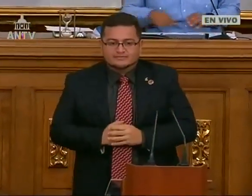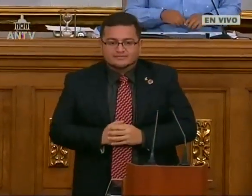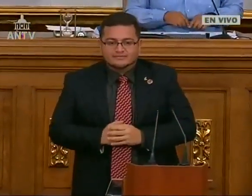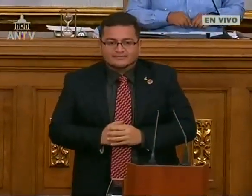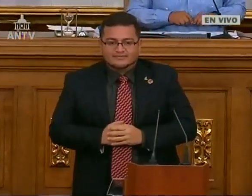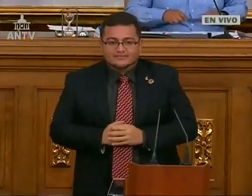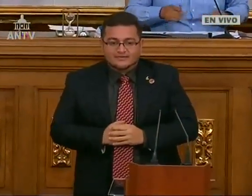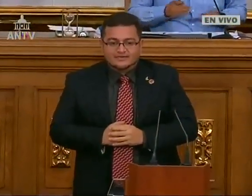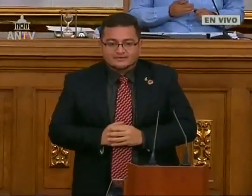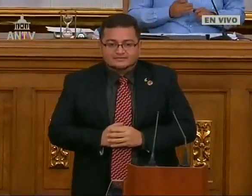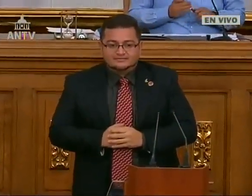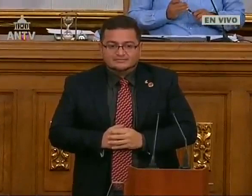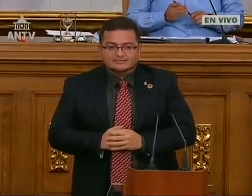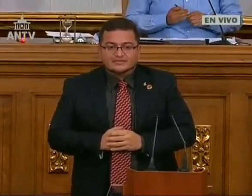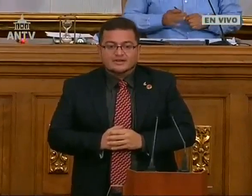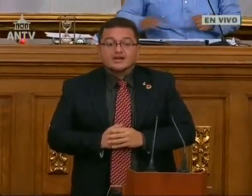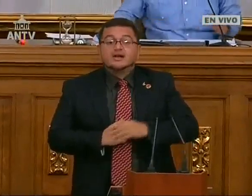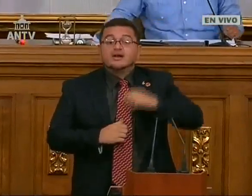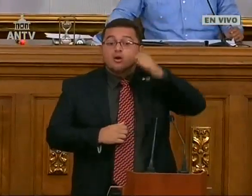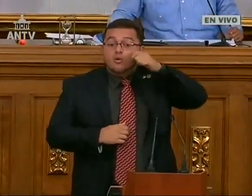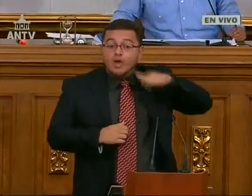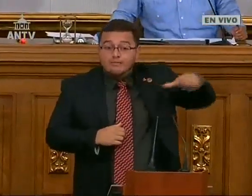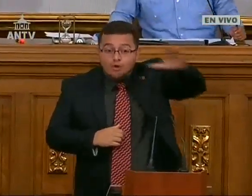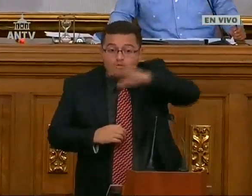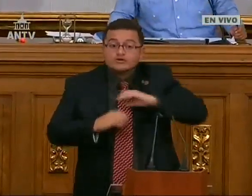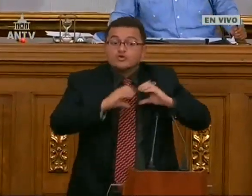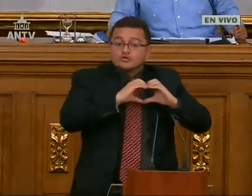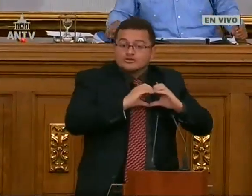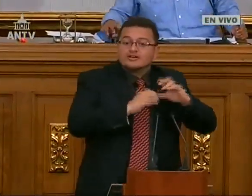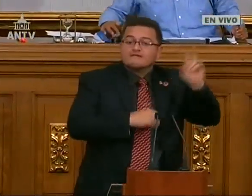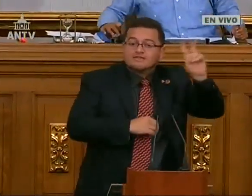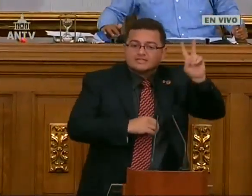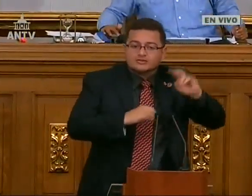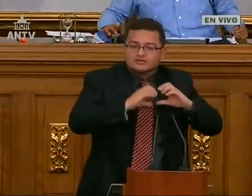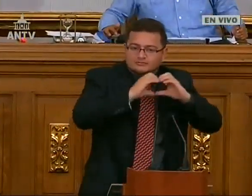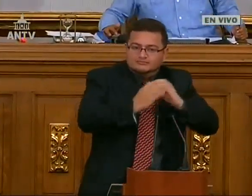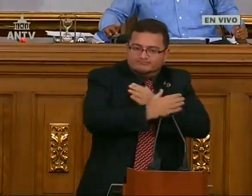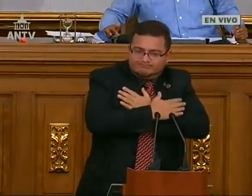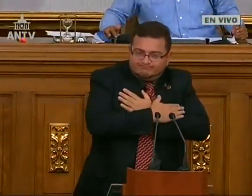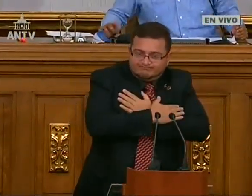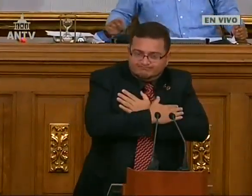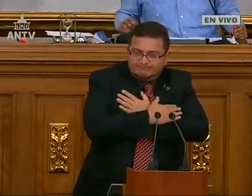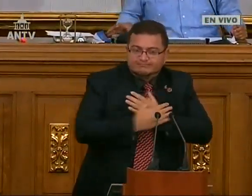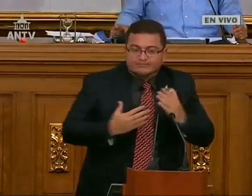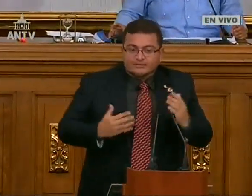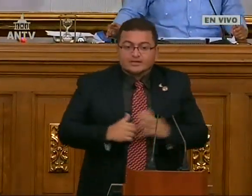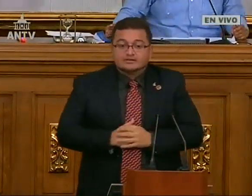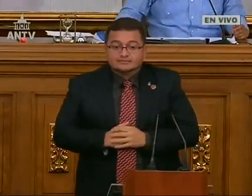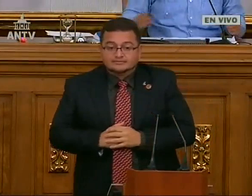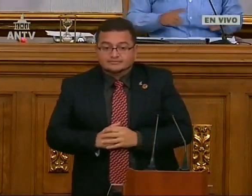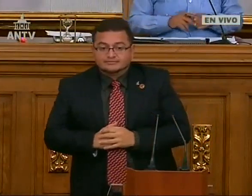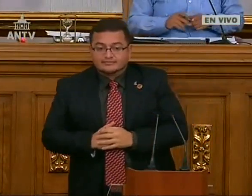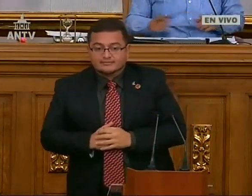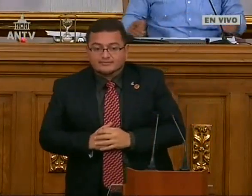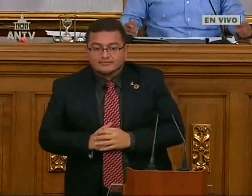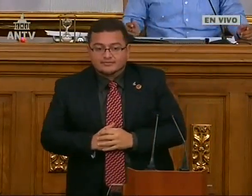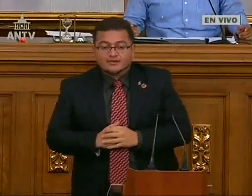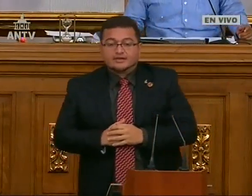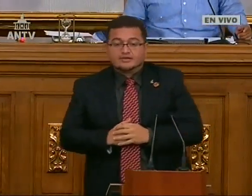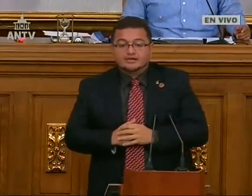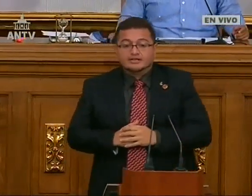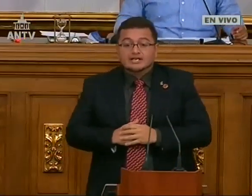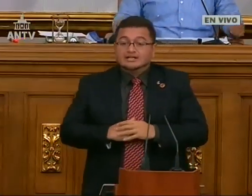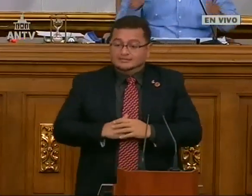Subsecretaria Hernández A Todos Nuestros Diputados Y Diputadas Con El Corazón De Venezuela Un Gran